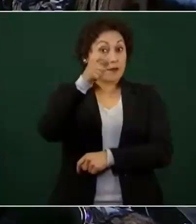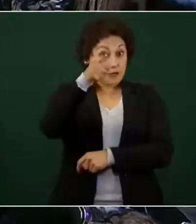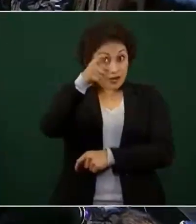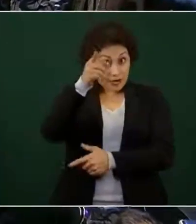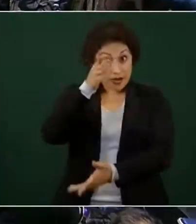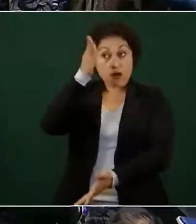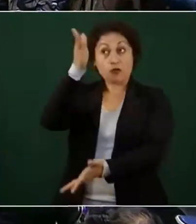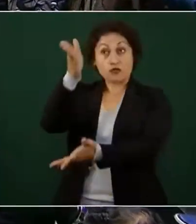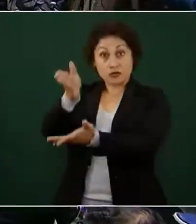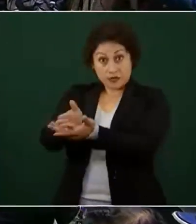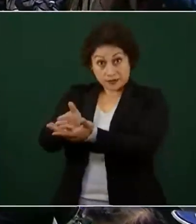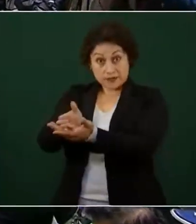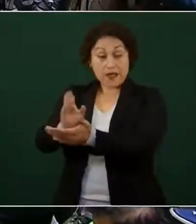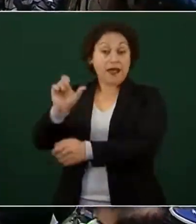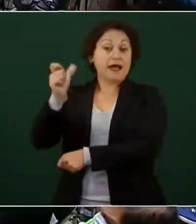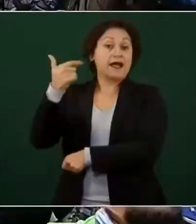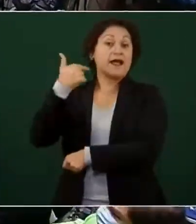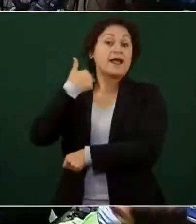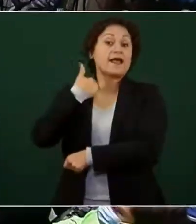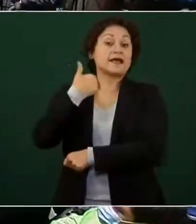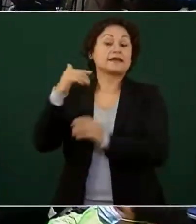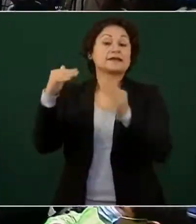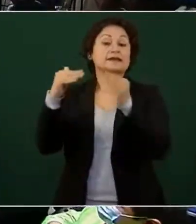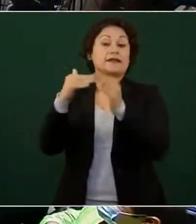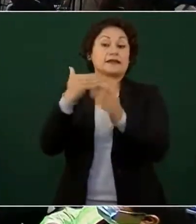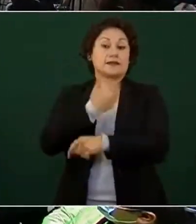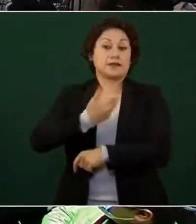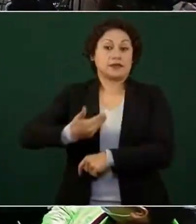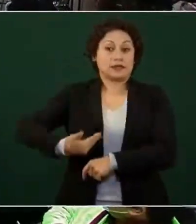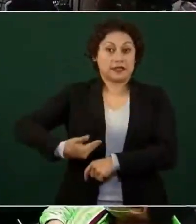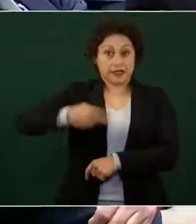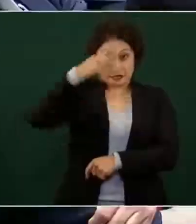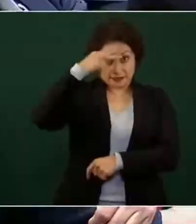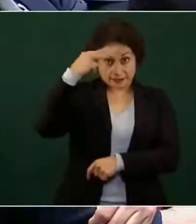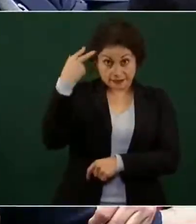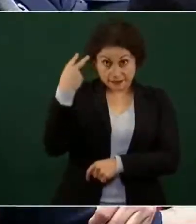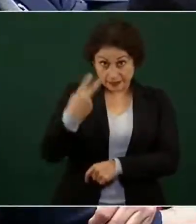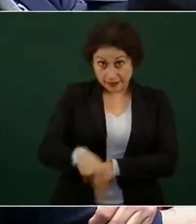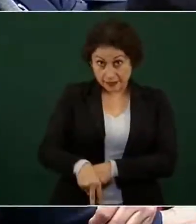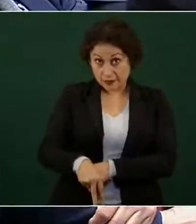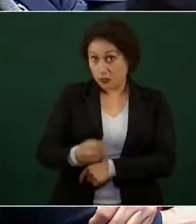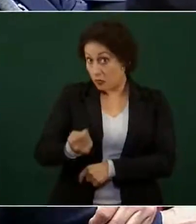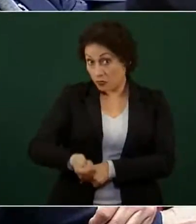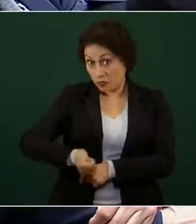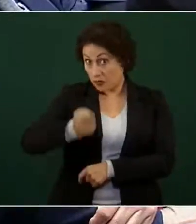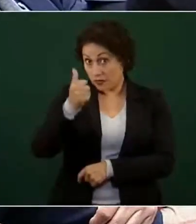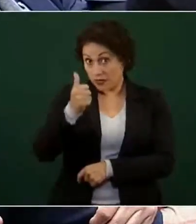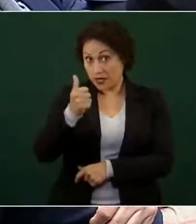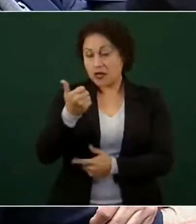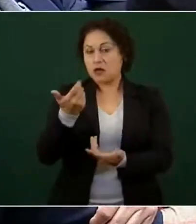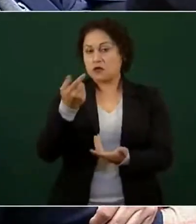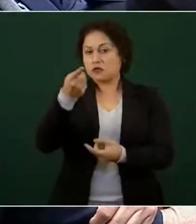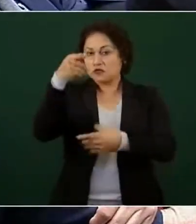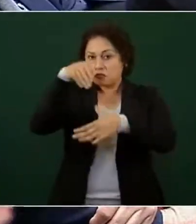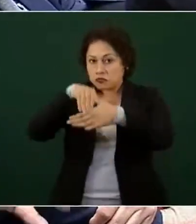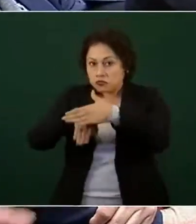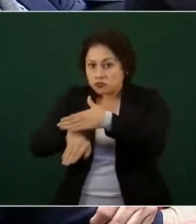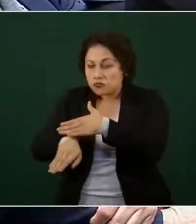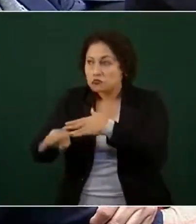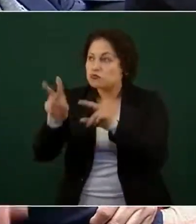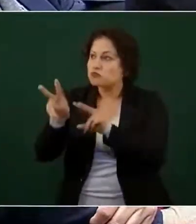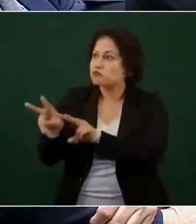la exresidencia de los presidentes de México, cuál en todo caso sería su opinión al